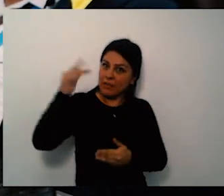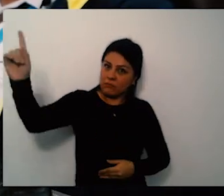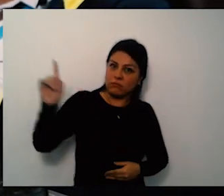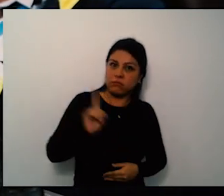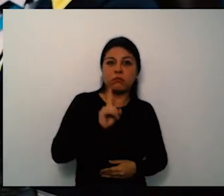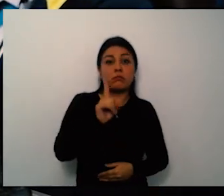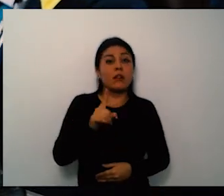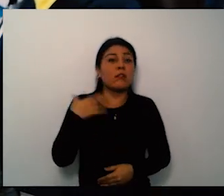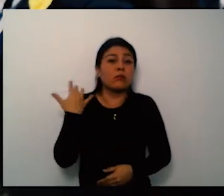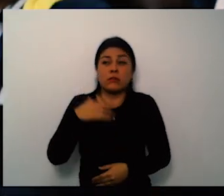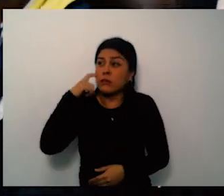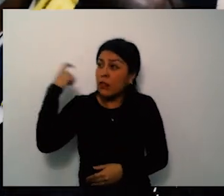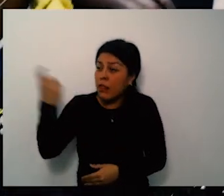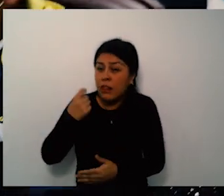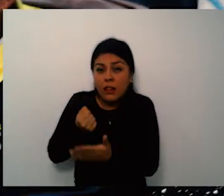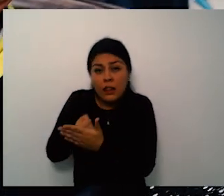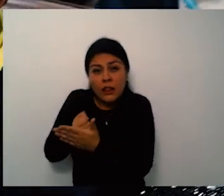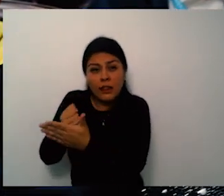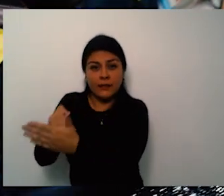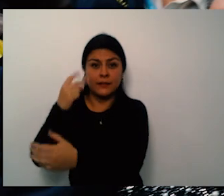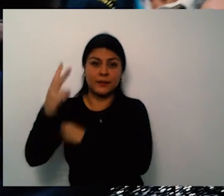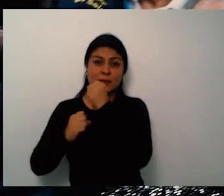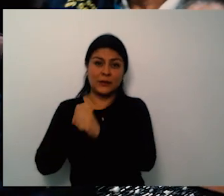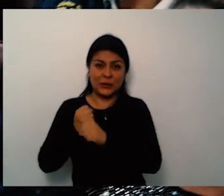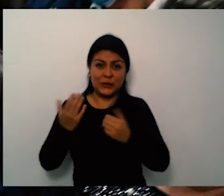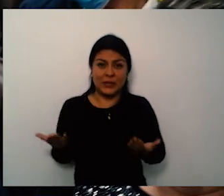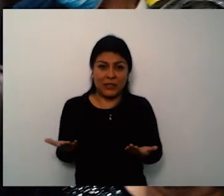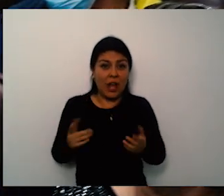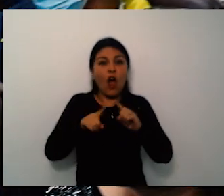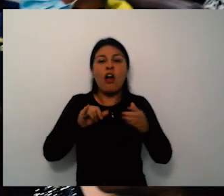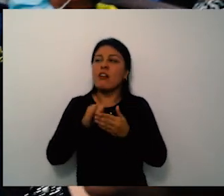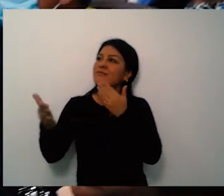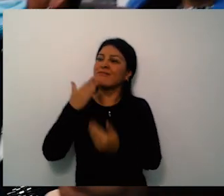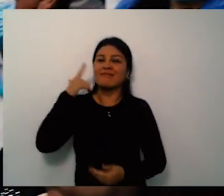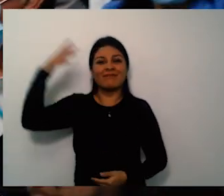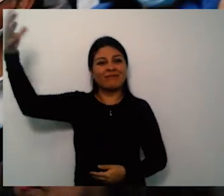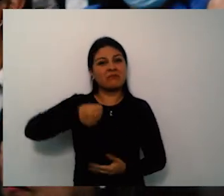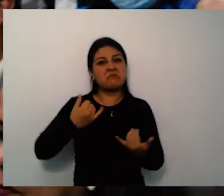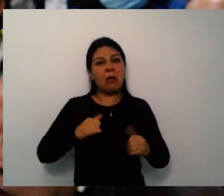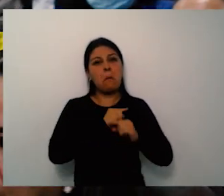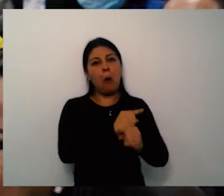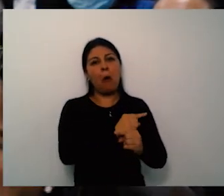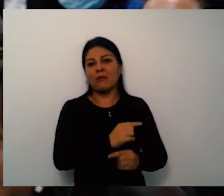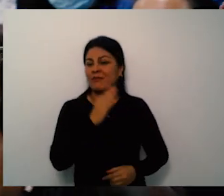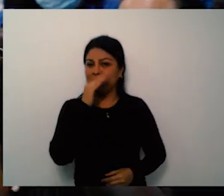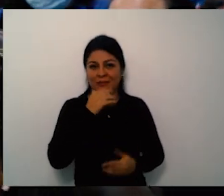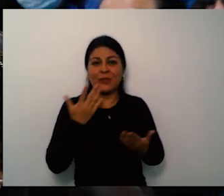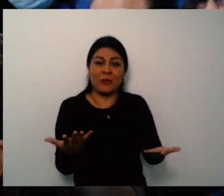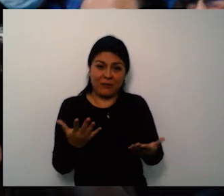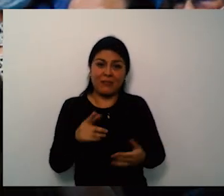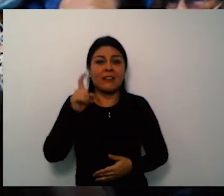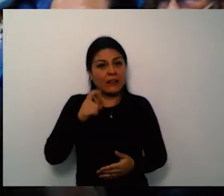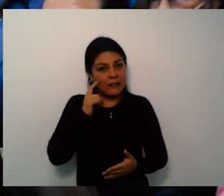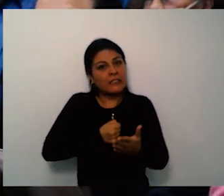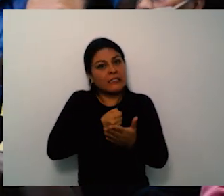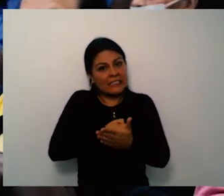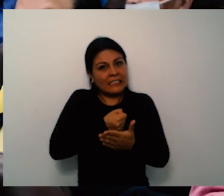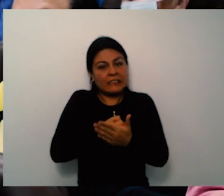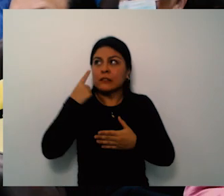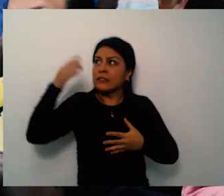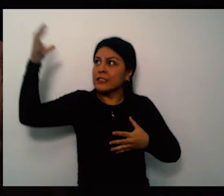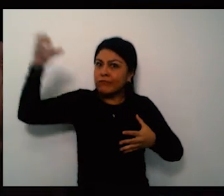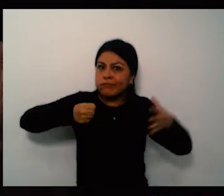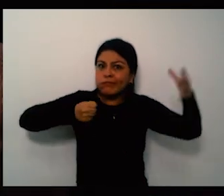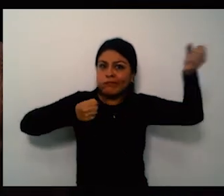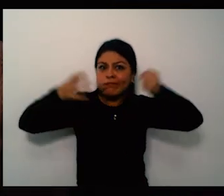yo quiero no puedo pasar desapercibido de un asunto muy importante que a veces lo dejamos de lado y son los